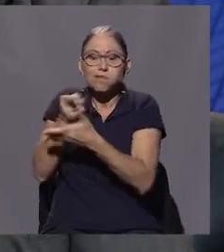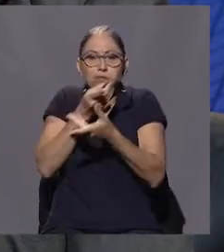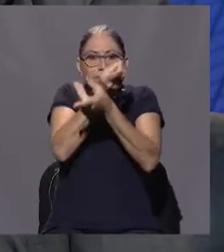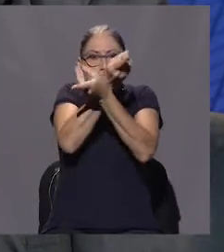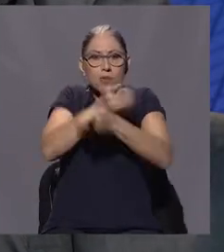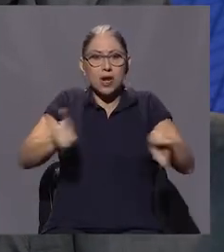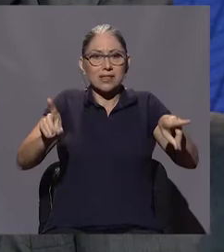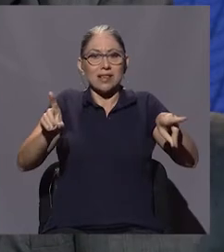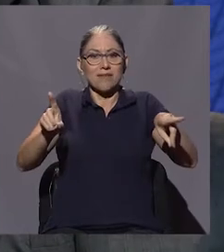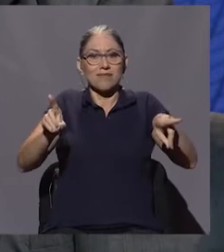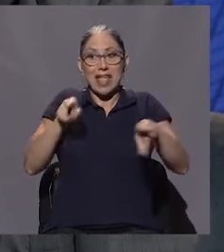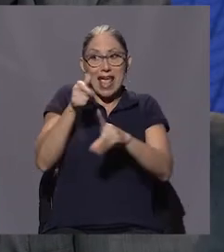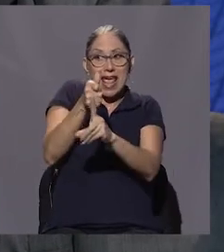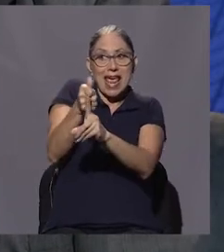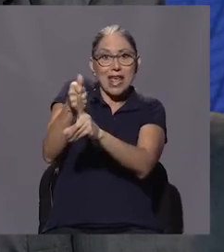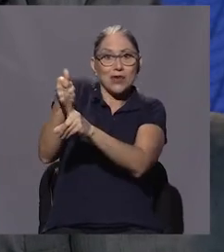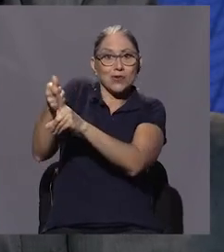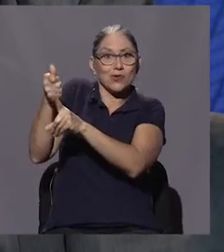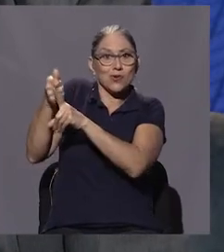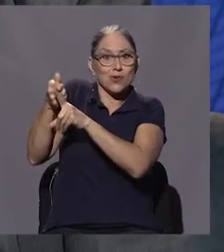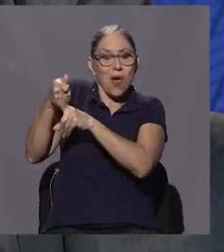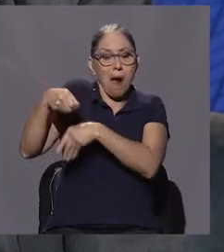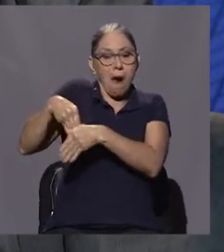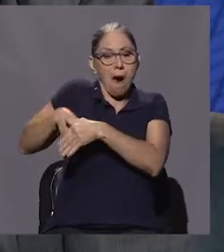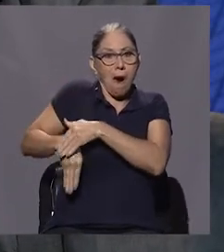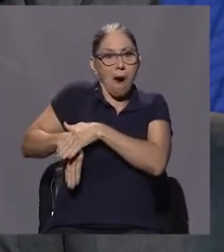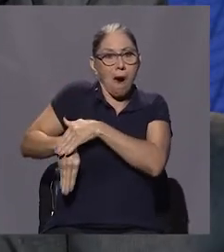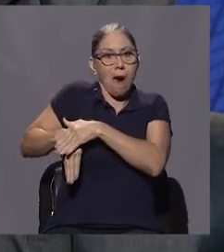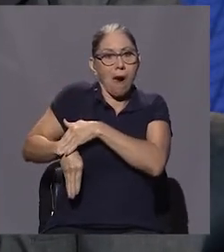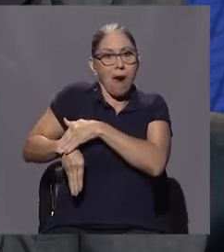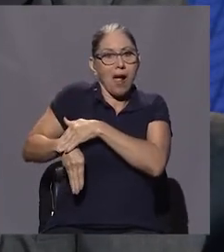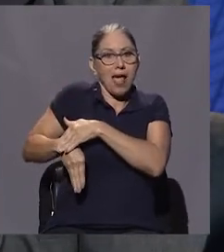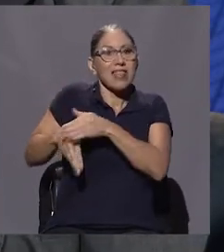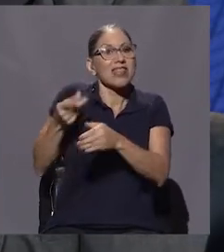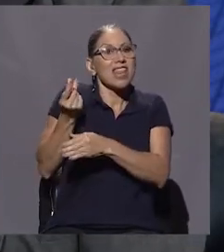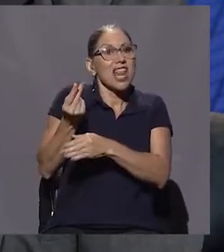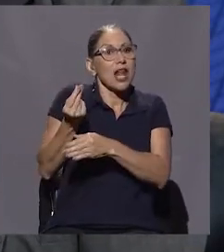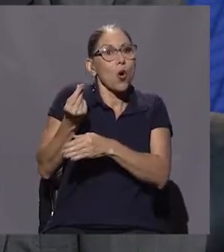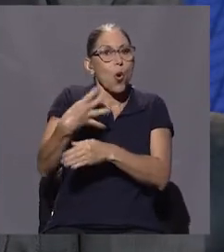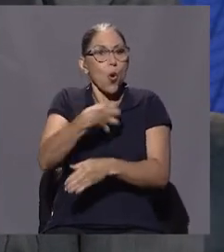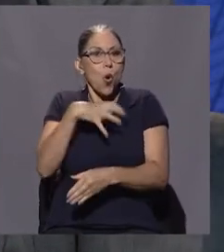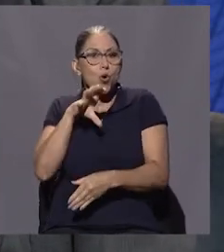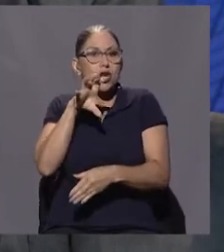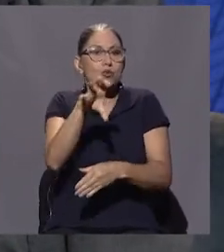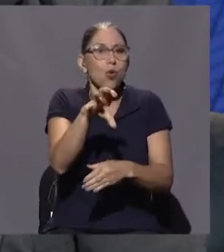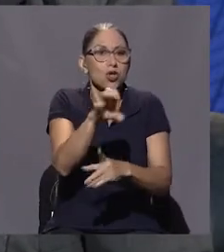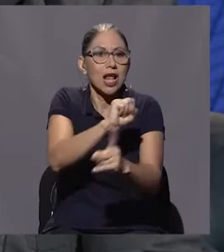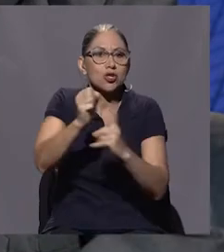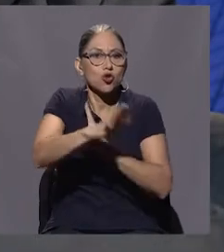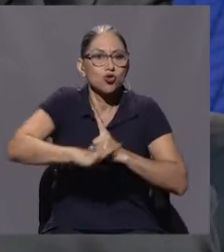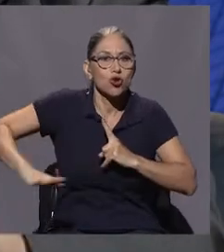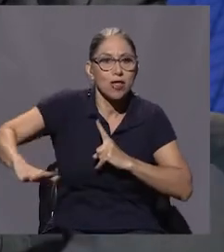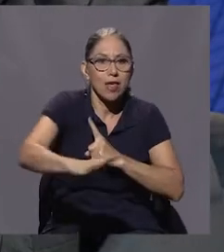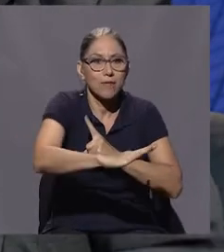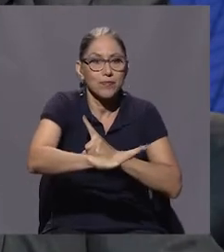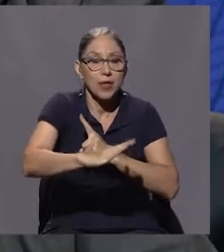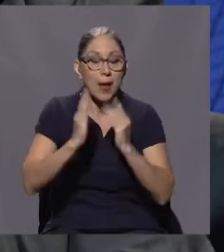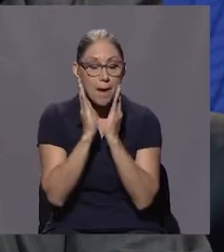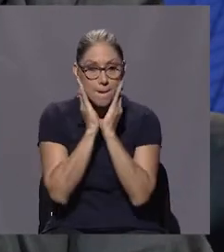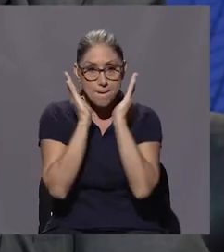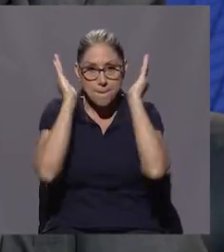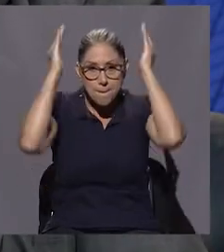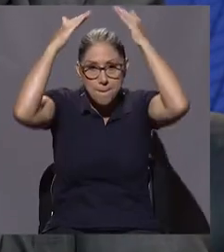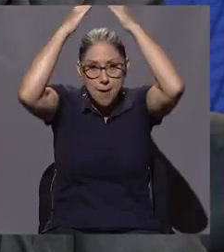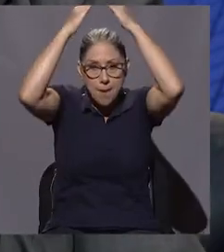dinero que le corresponde a la sociedad. Dice el Papa Francisco, y de ahí un poco el tema del